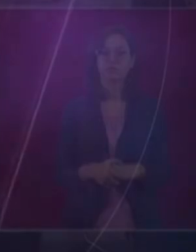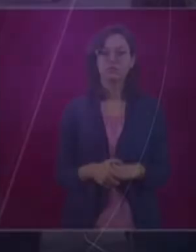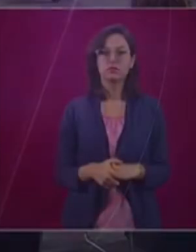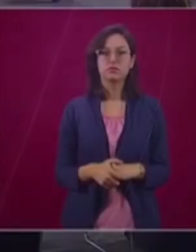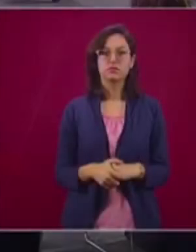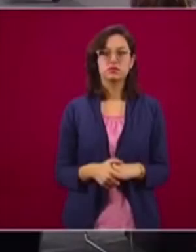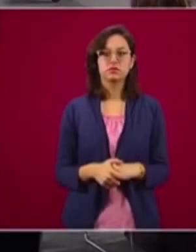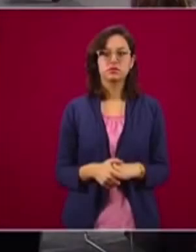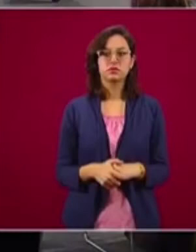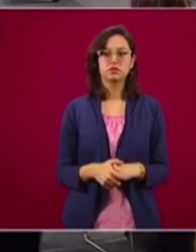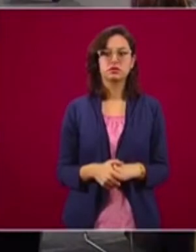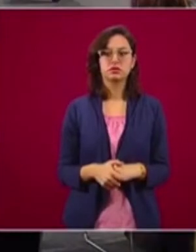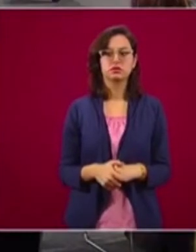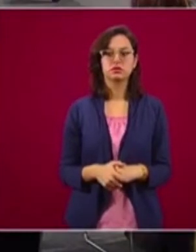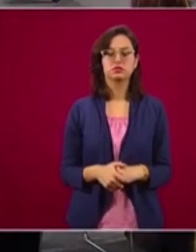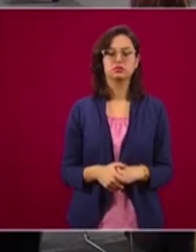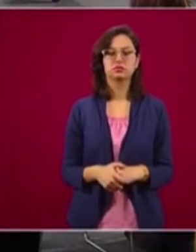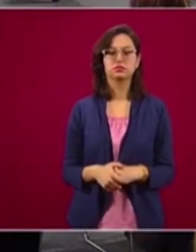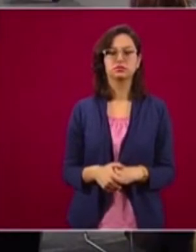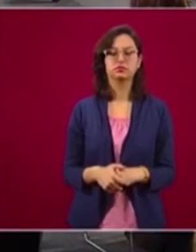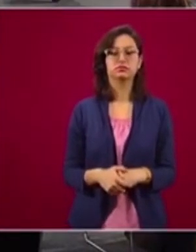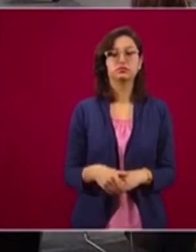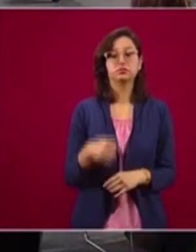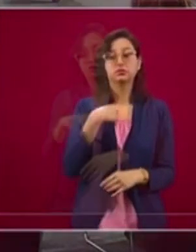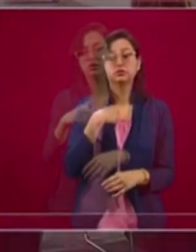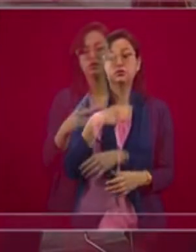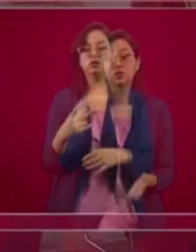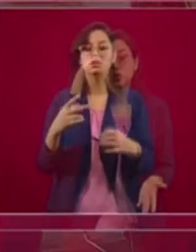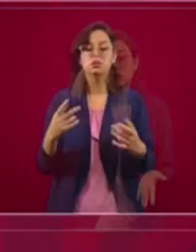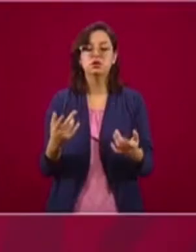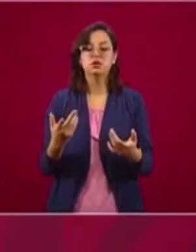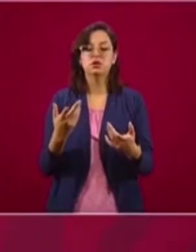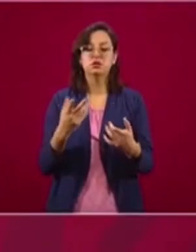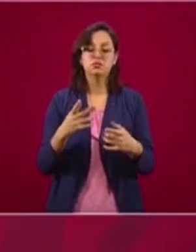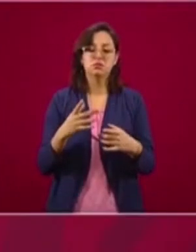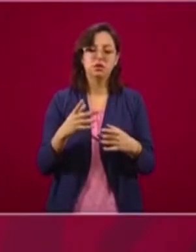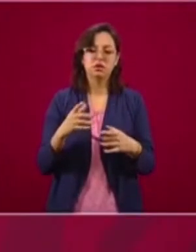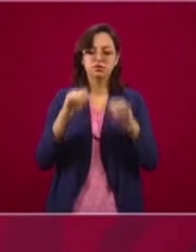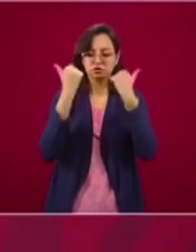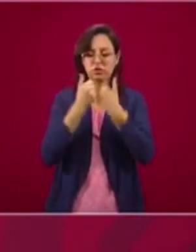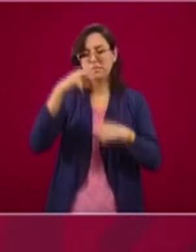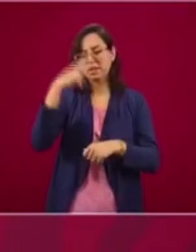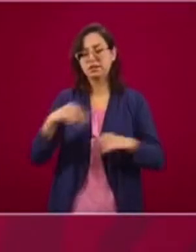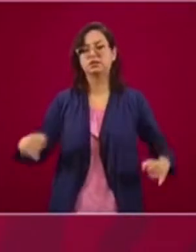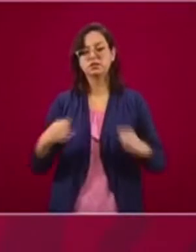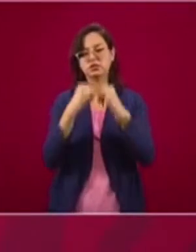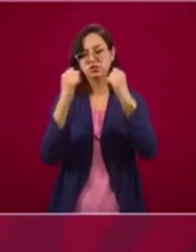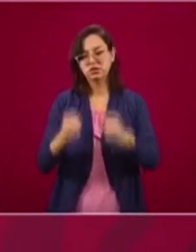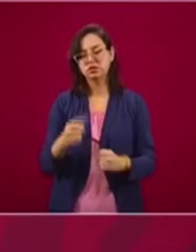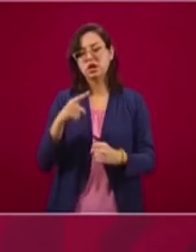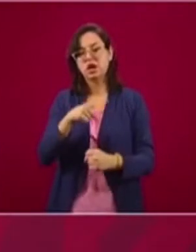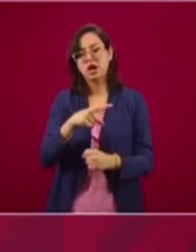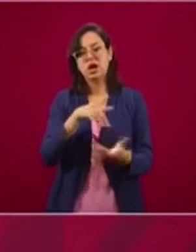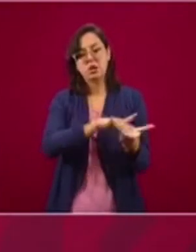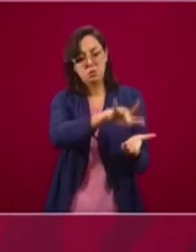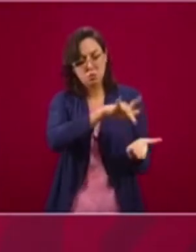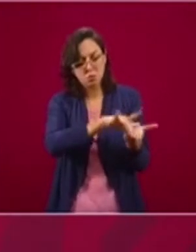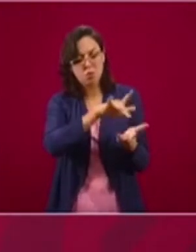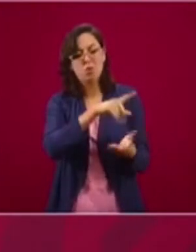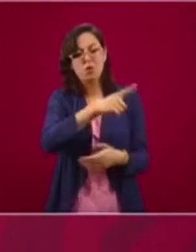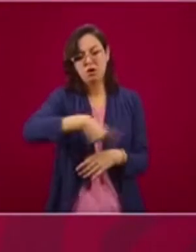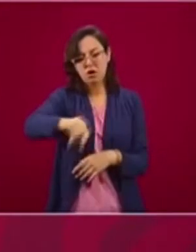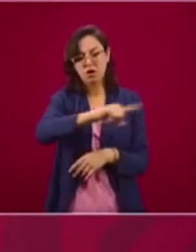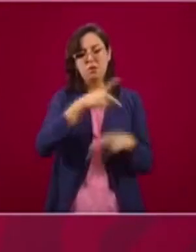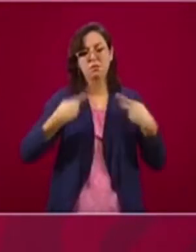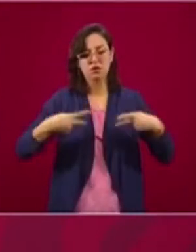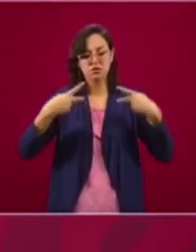El presidente Andrés Manuel López Obrador y el secretario de Hacienda Arturo Herrera anunciaron que la Asociación Mexicana de Instituciones